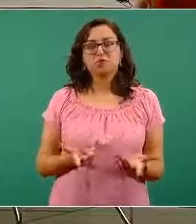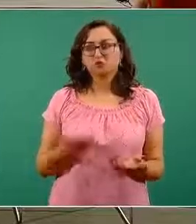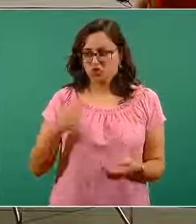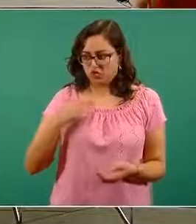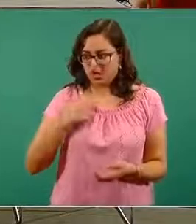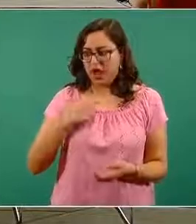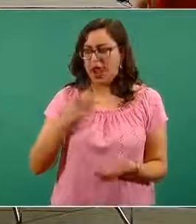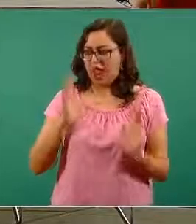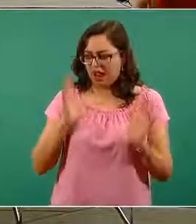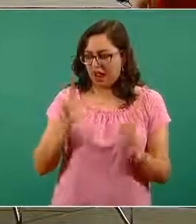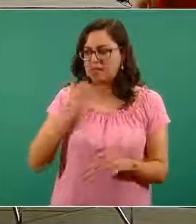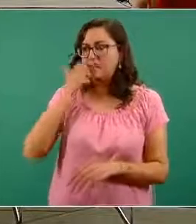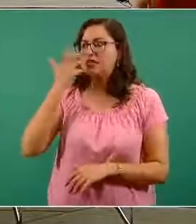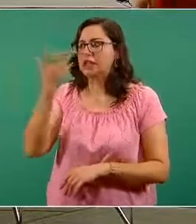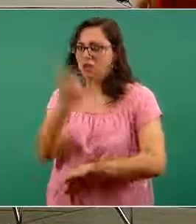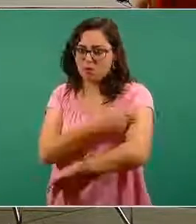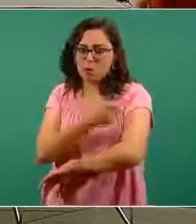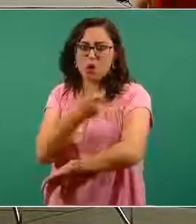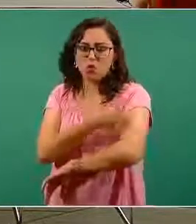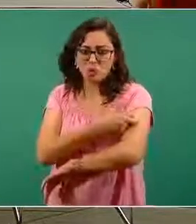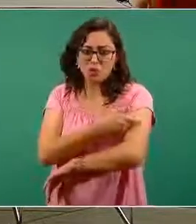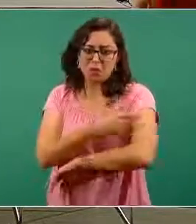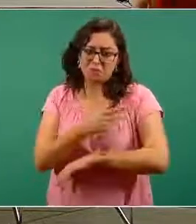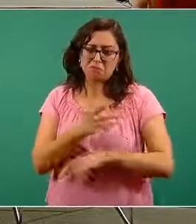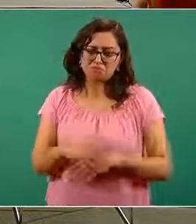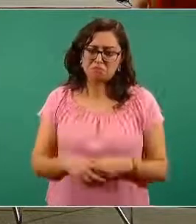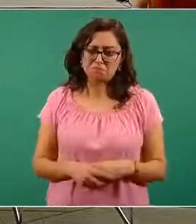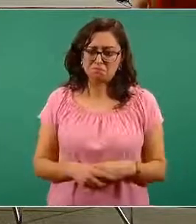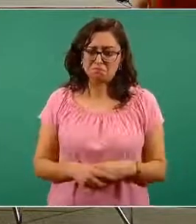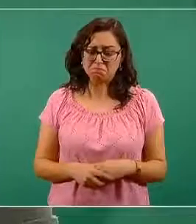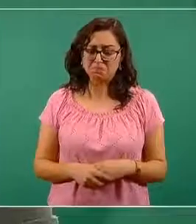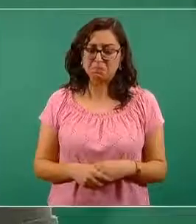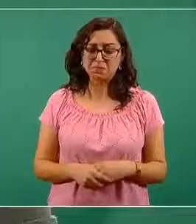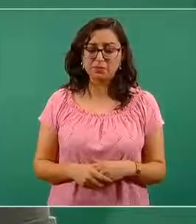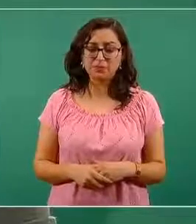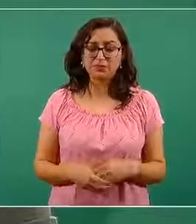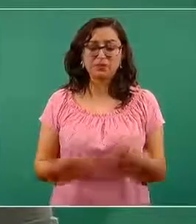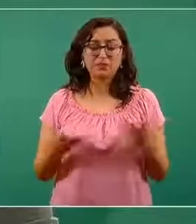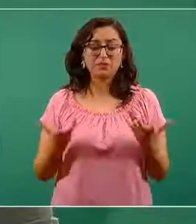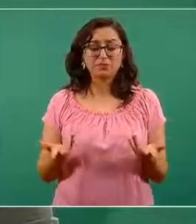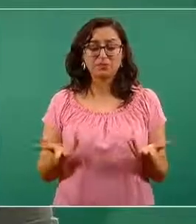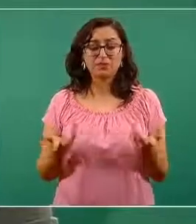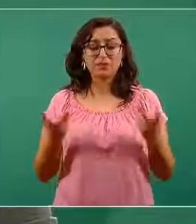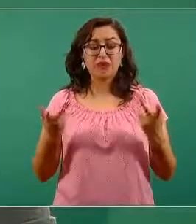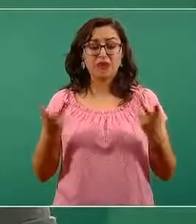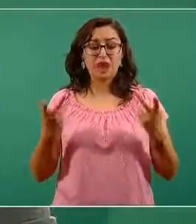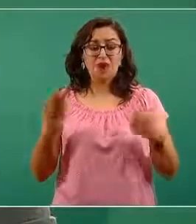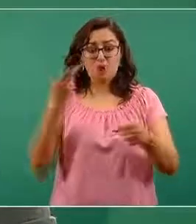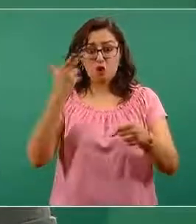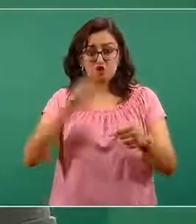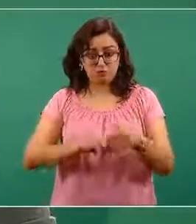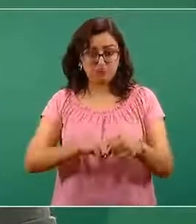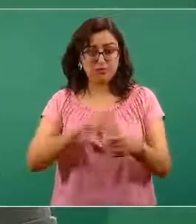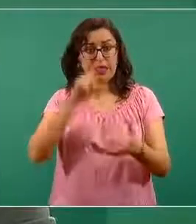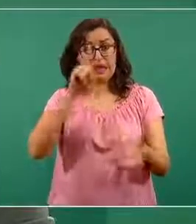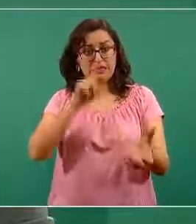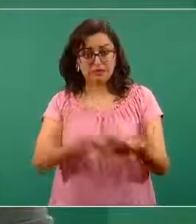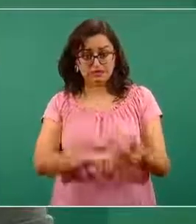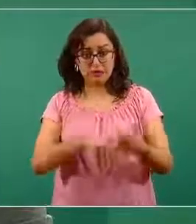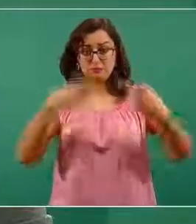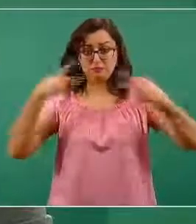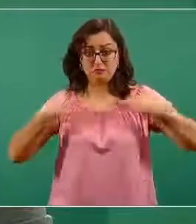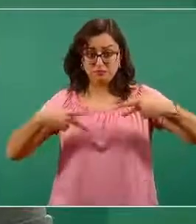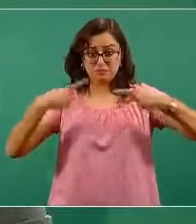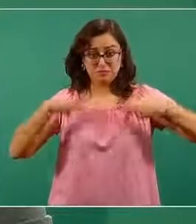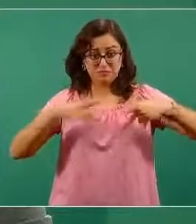recibir la vacuna. Muchas de las personas que trabajan en hospitales